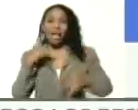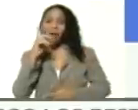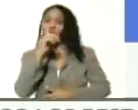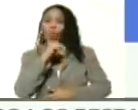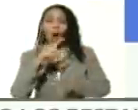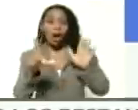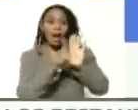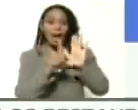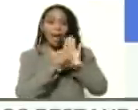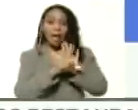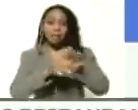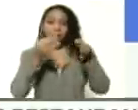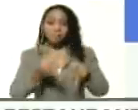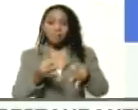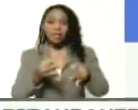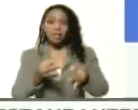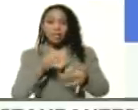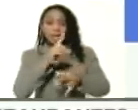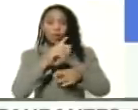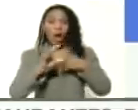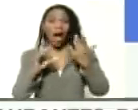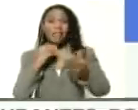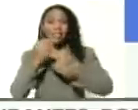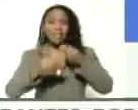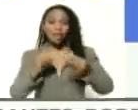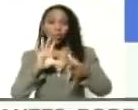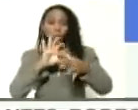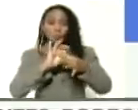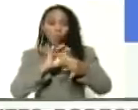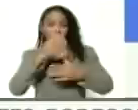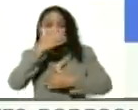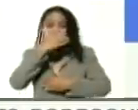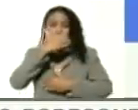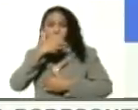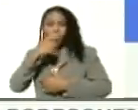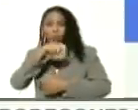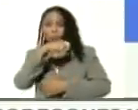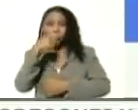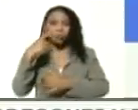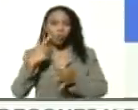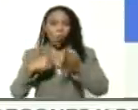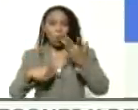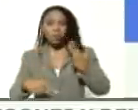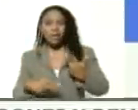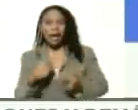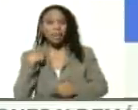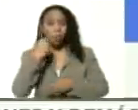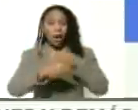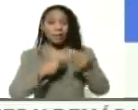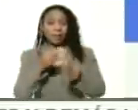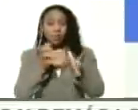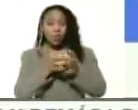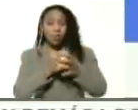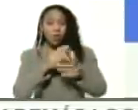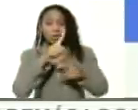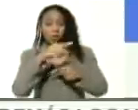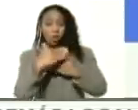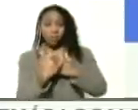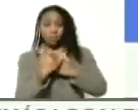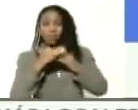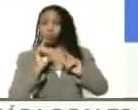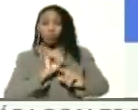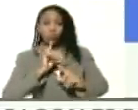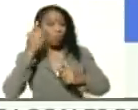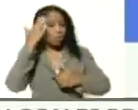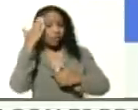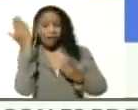y vinculados a las mafias del narcotráfico hacen parte de un conflicto que nos es ajeno y